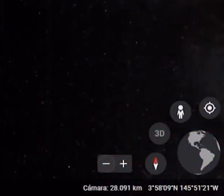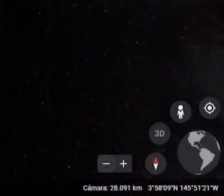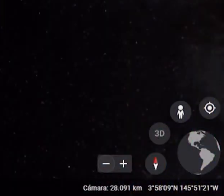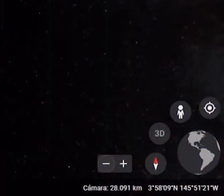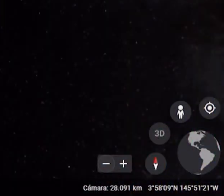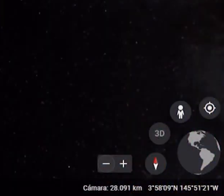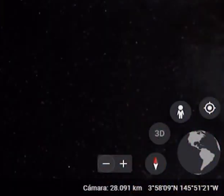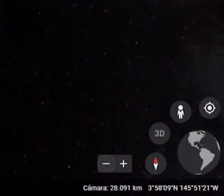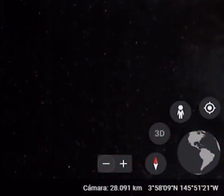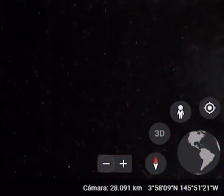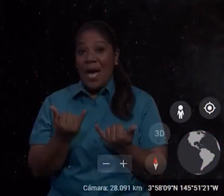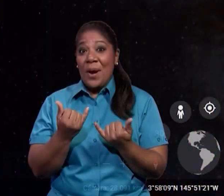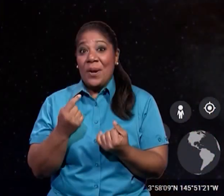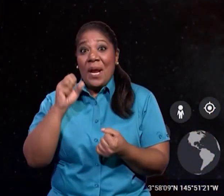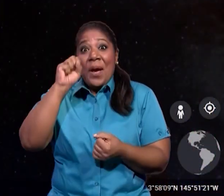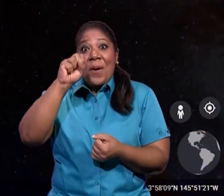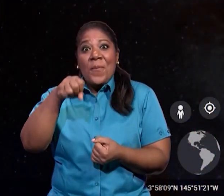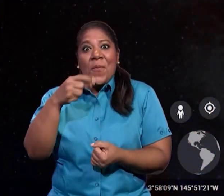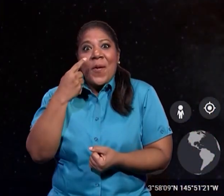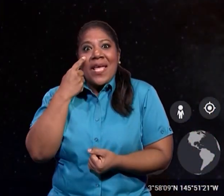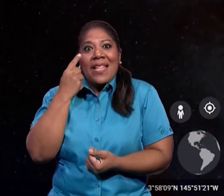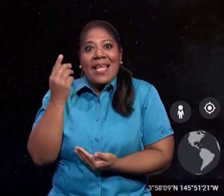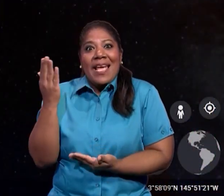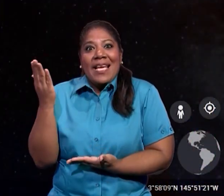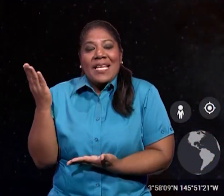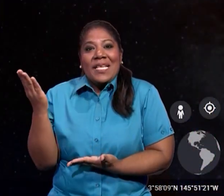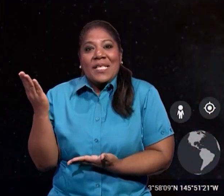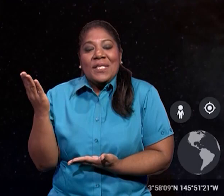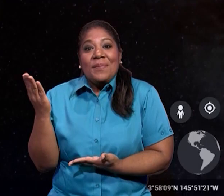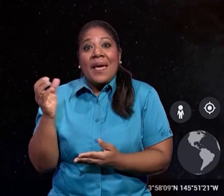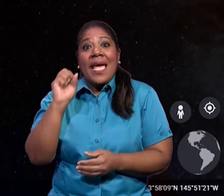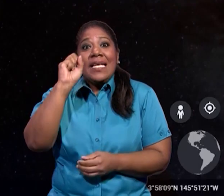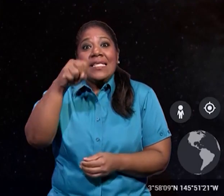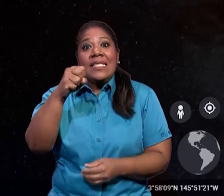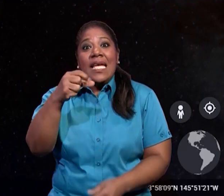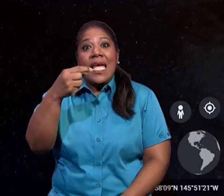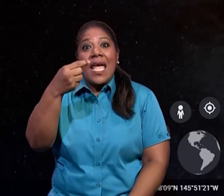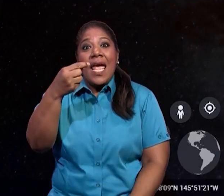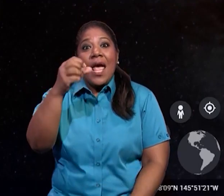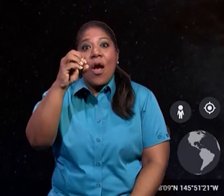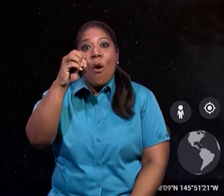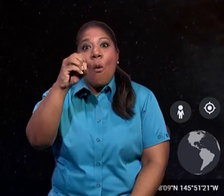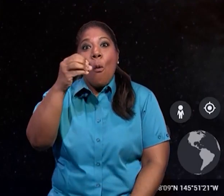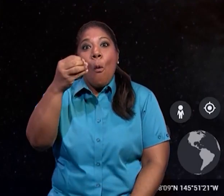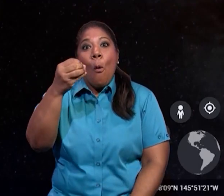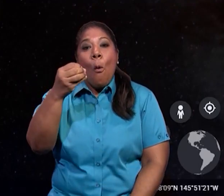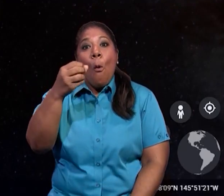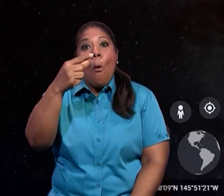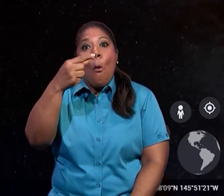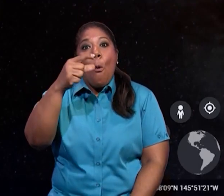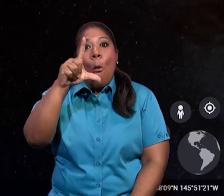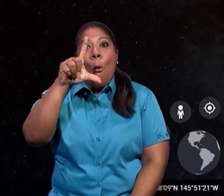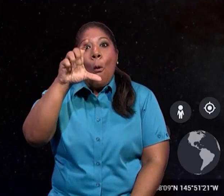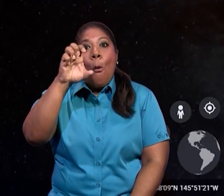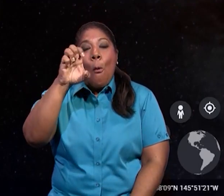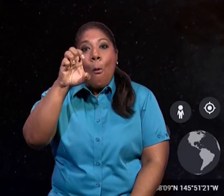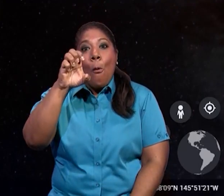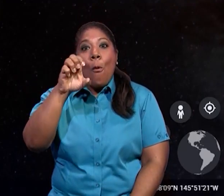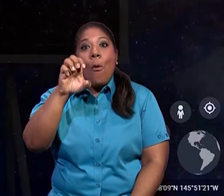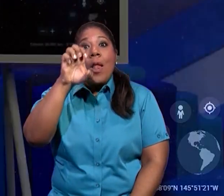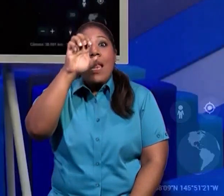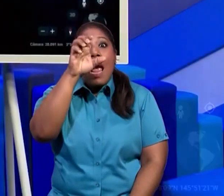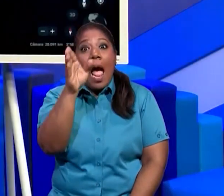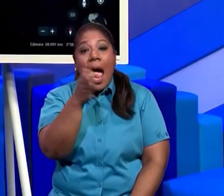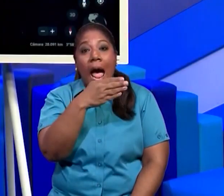Bien, chicos, aquí observamos Google Earth y vemos en la pantalla al planeta